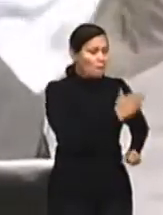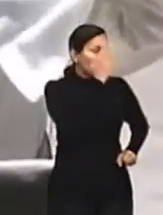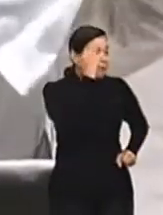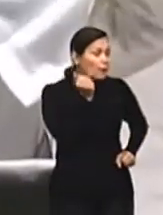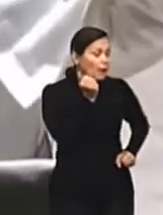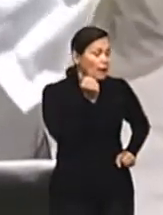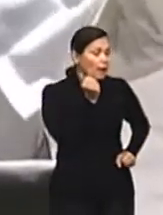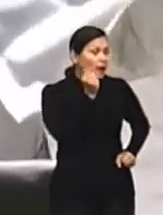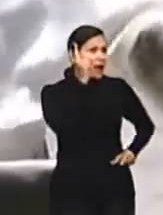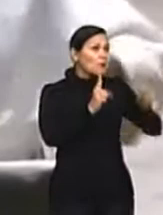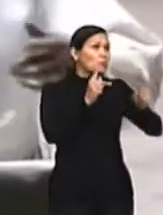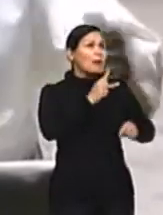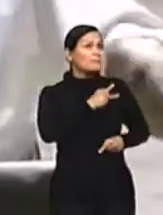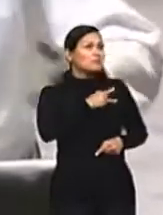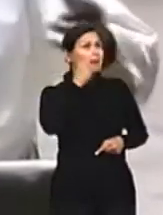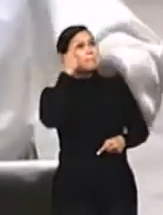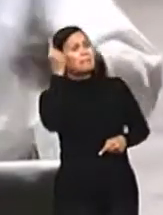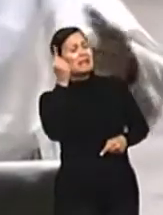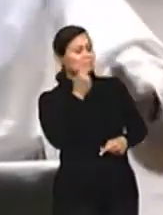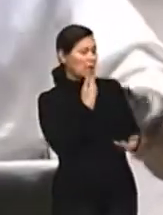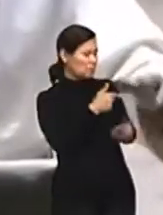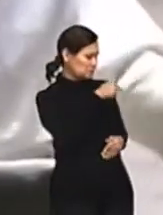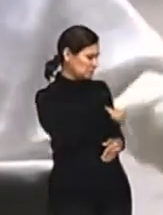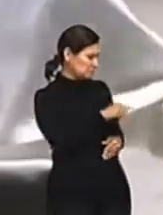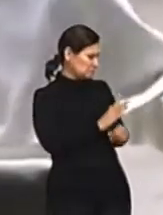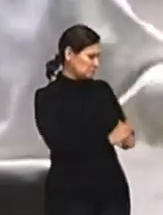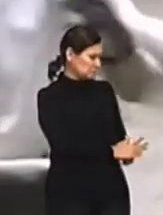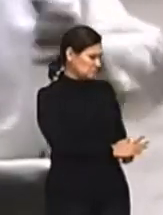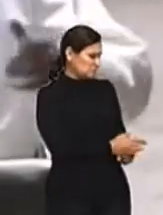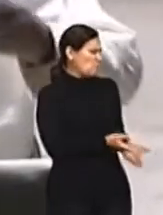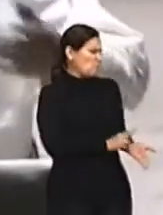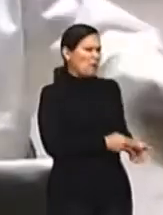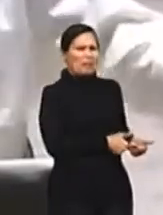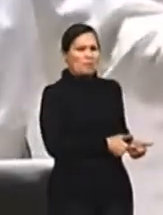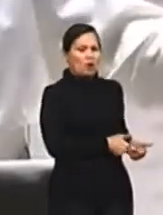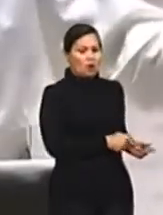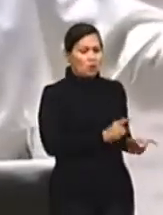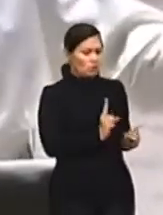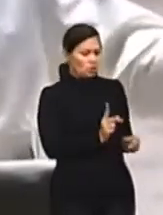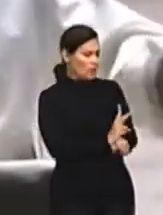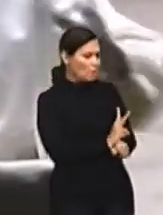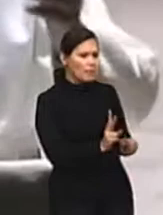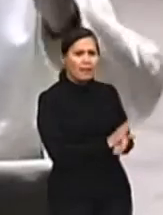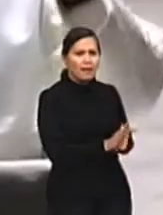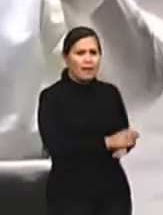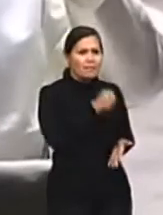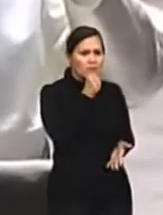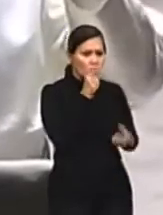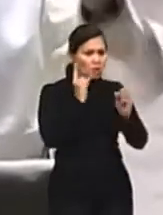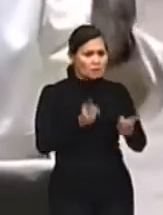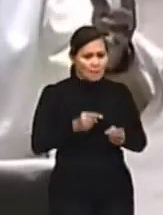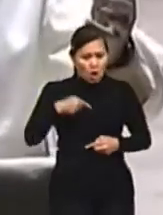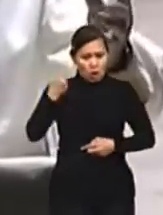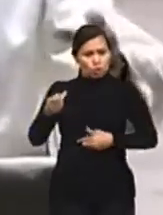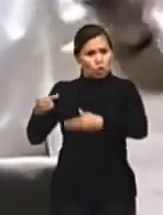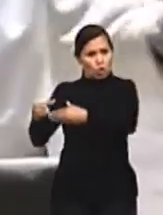podría pensar que podría haber una especie de eutanasia escondida. Es decir, no se cuida a los ancianos. Pero también esta